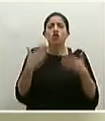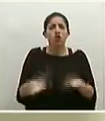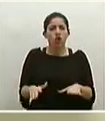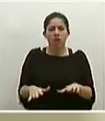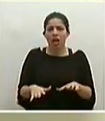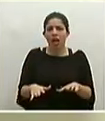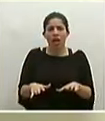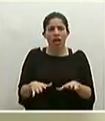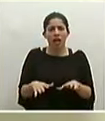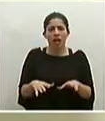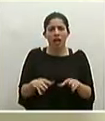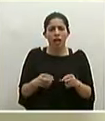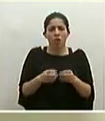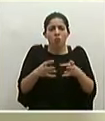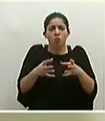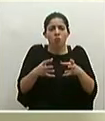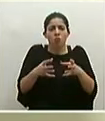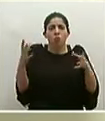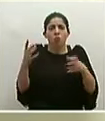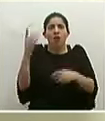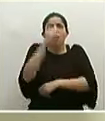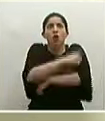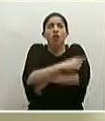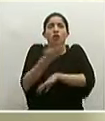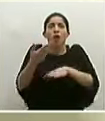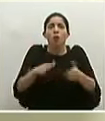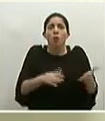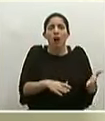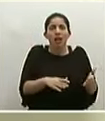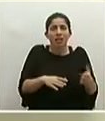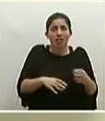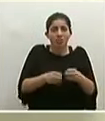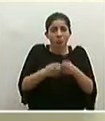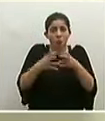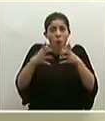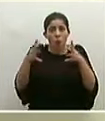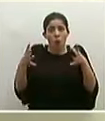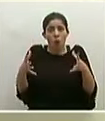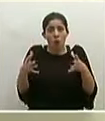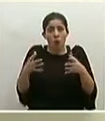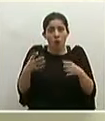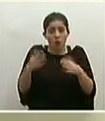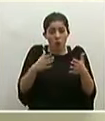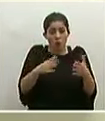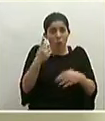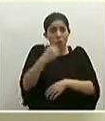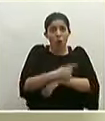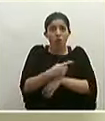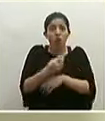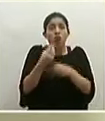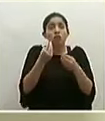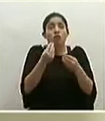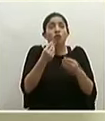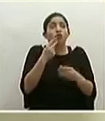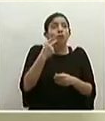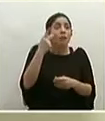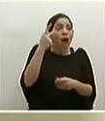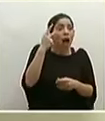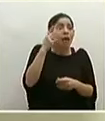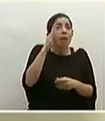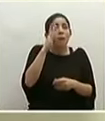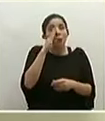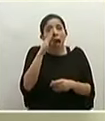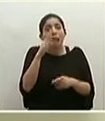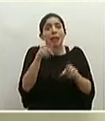ese conteo diario de muertes que llegue a una cantidad en donde tengamos que decirle adiós a muchos padres, a muchas